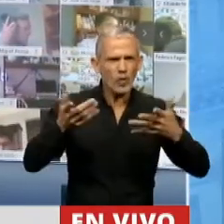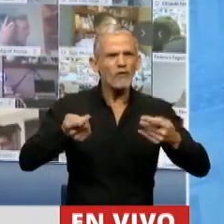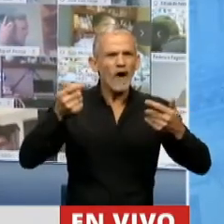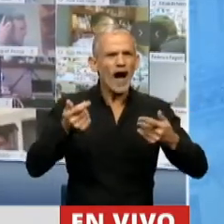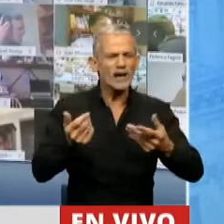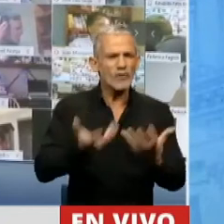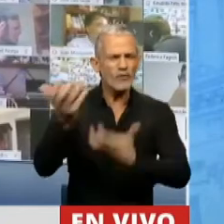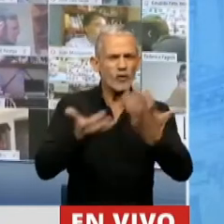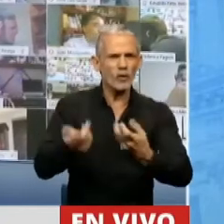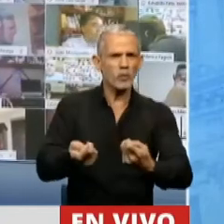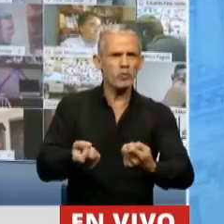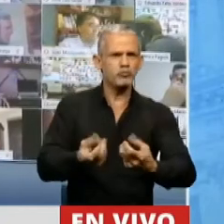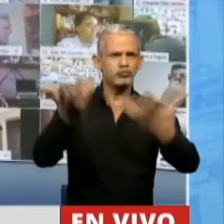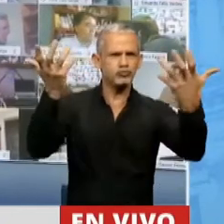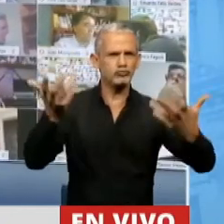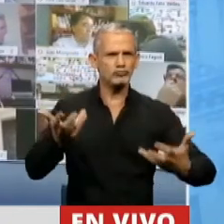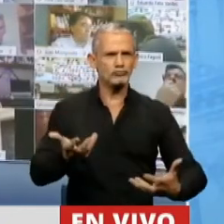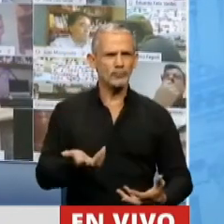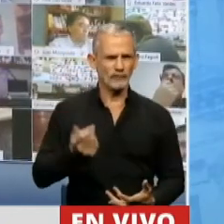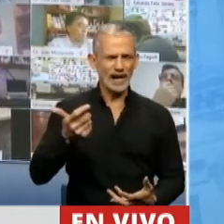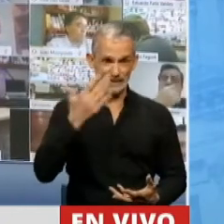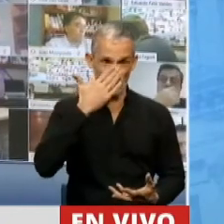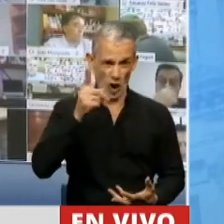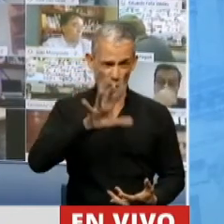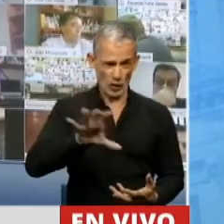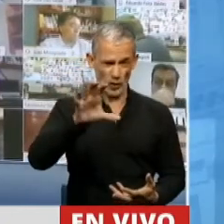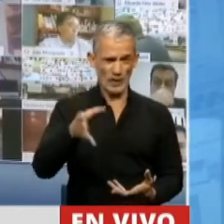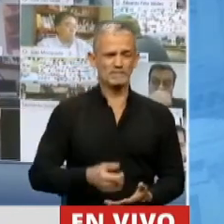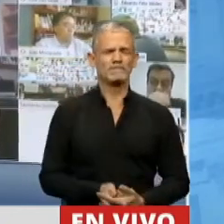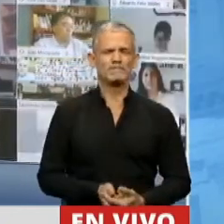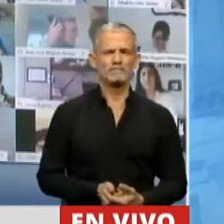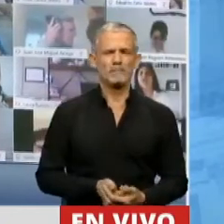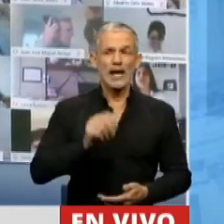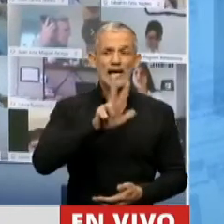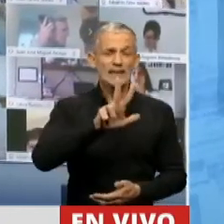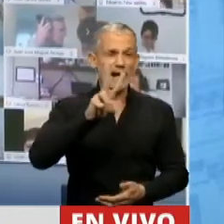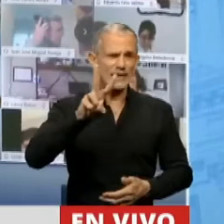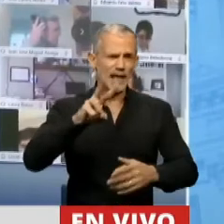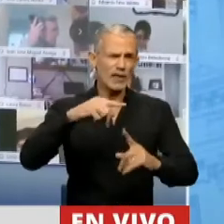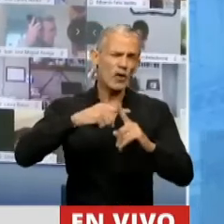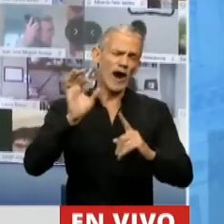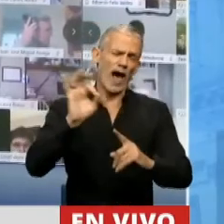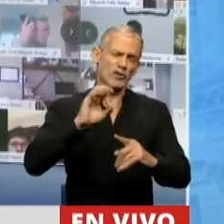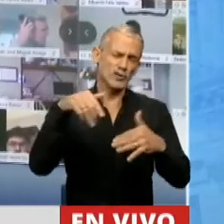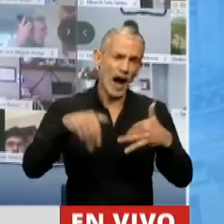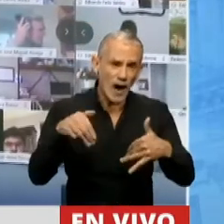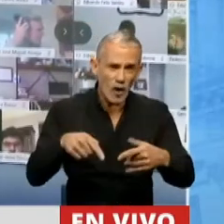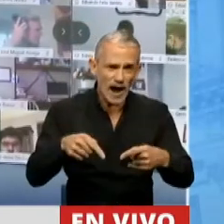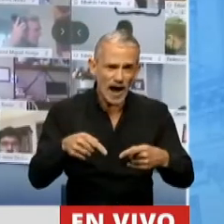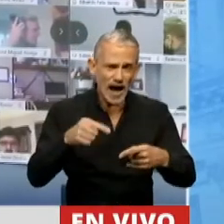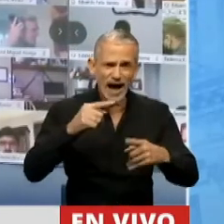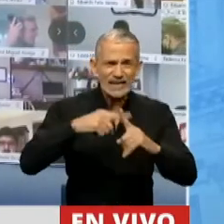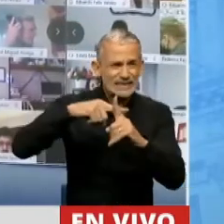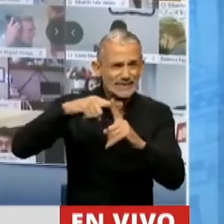favorecer los incendios en Córdoba. 32 grados hace exactamente en este momento